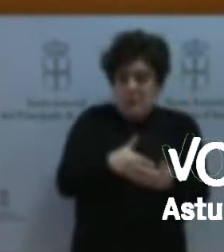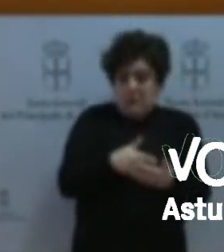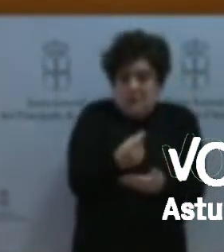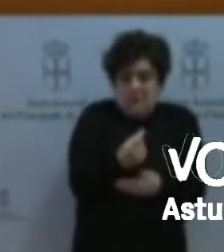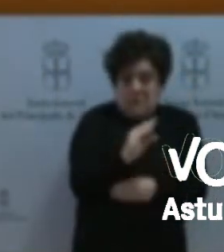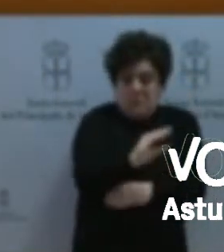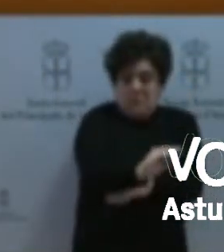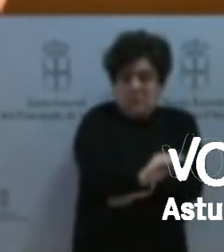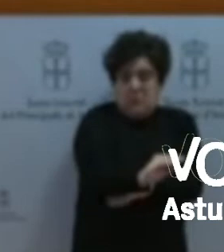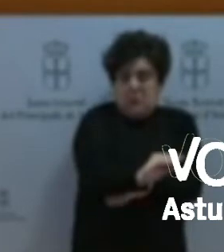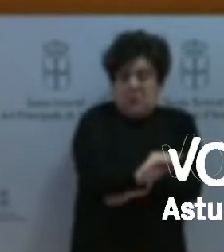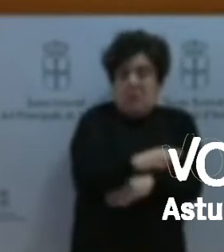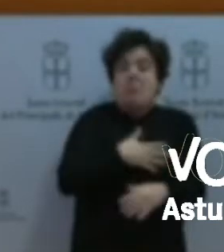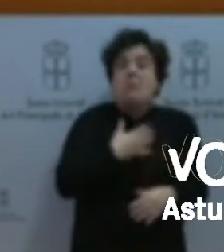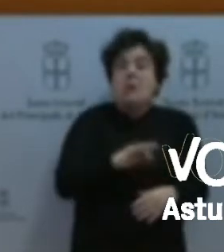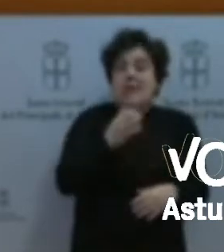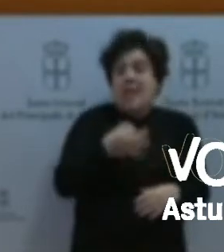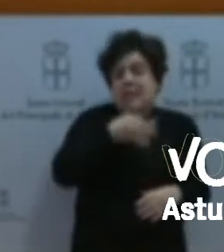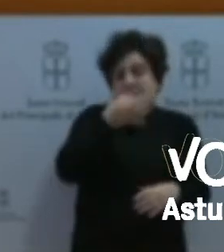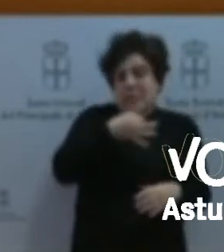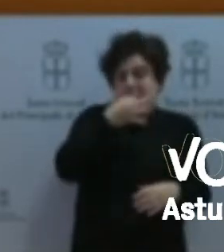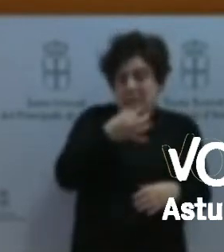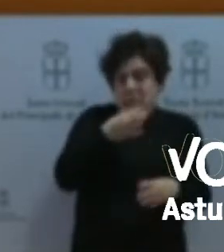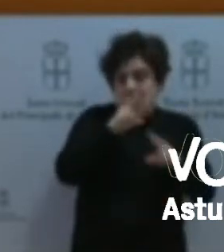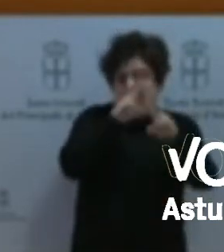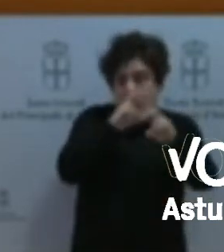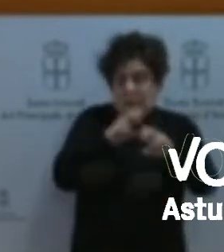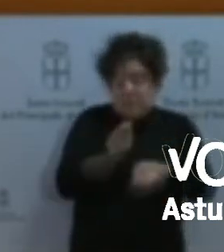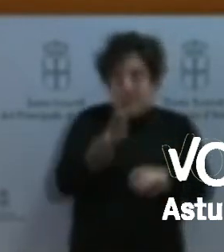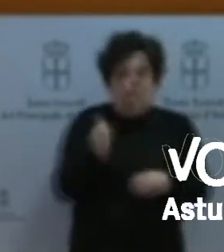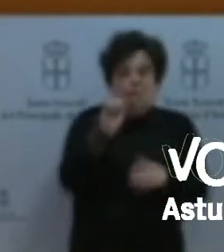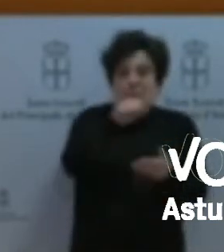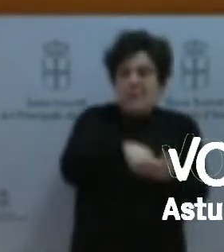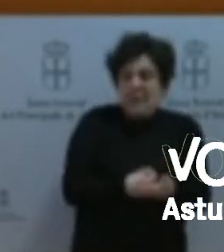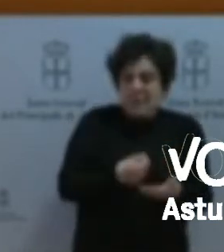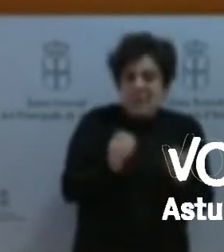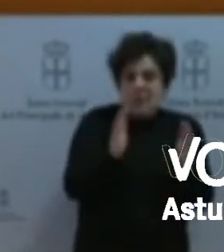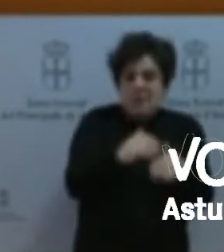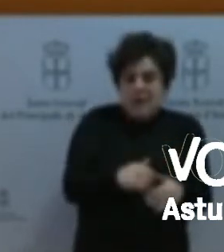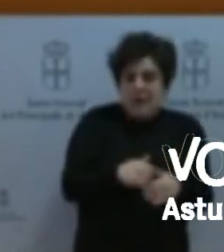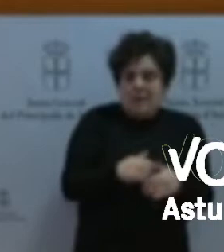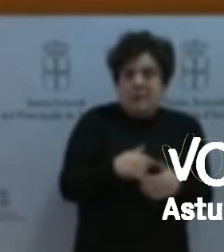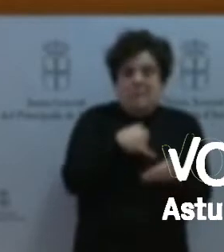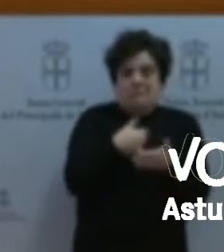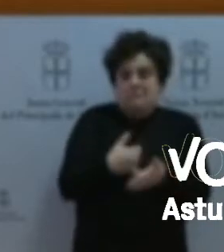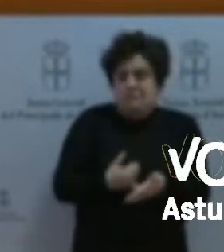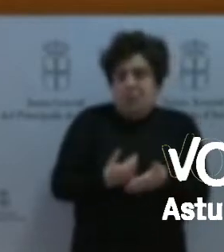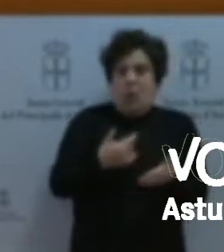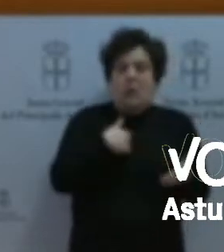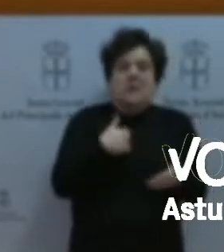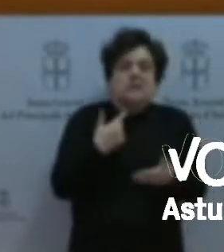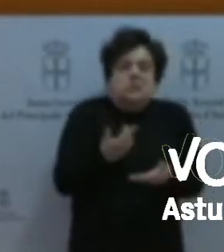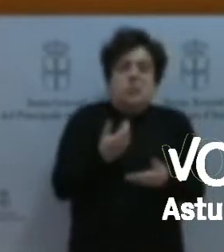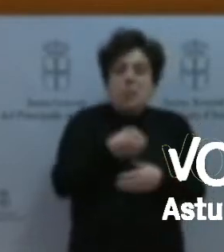Ese discurso hueco, al que nos tiene acostumbrados, expuesto desde una posición de suficiencia, que a la hora de la verdad se desinfla y sirve para poco